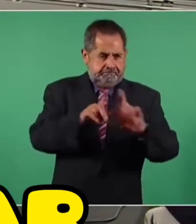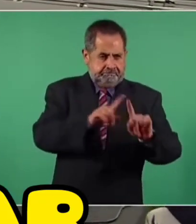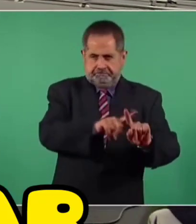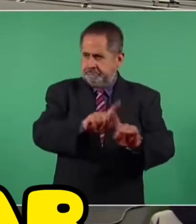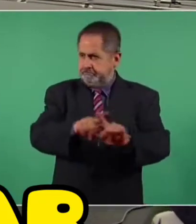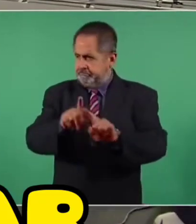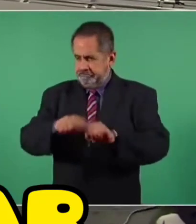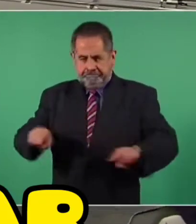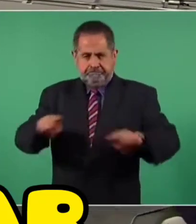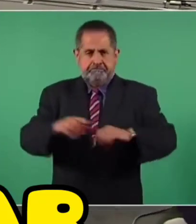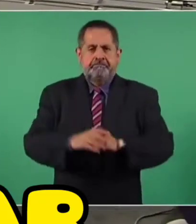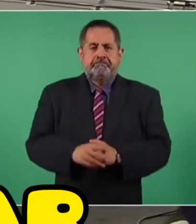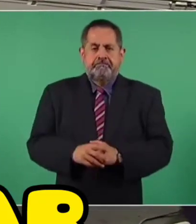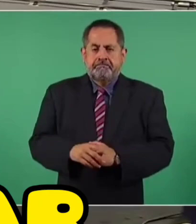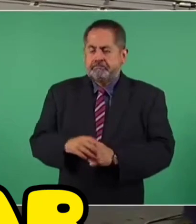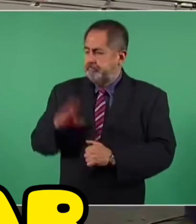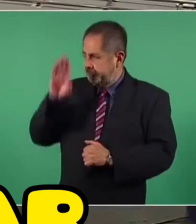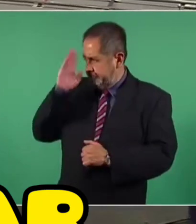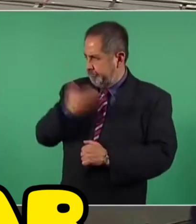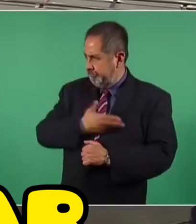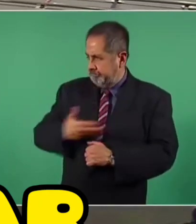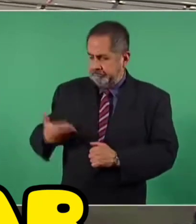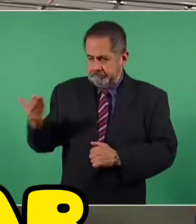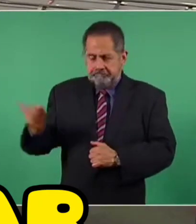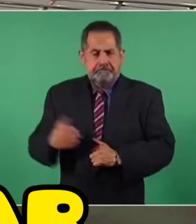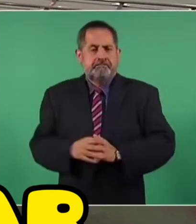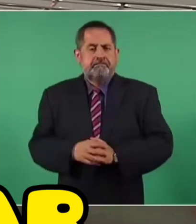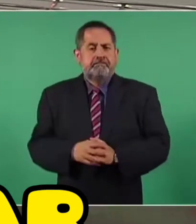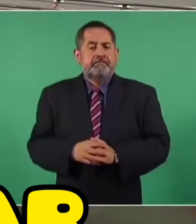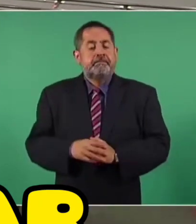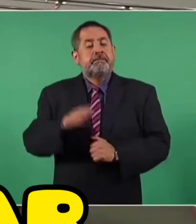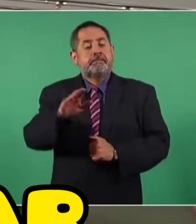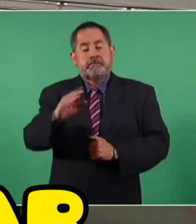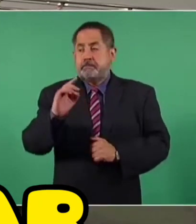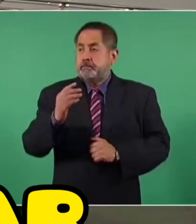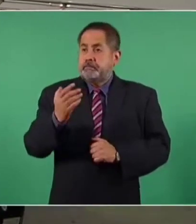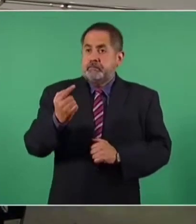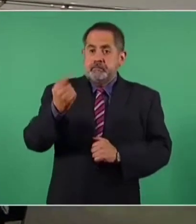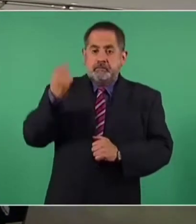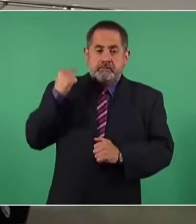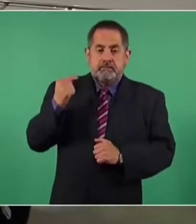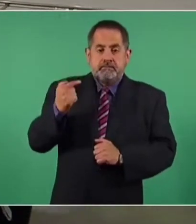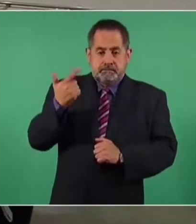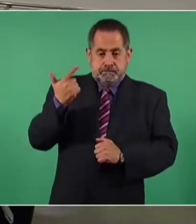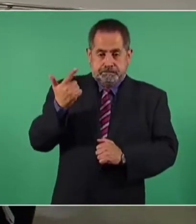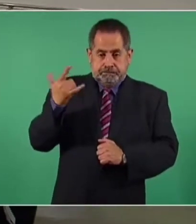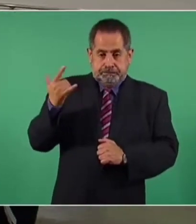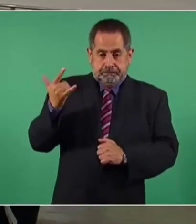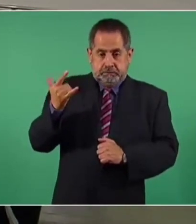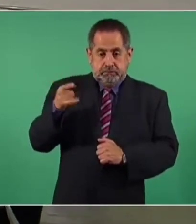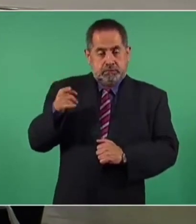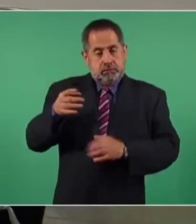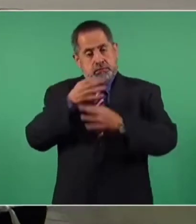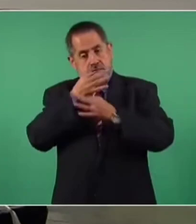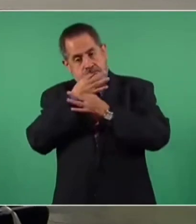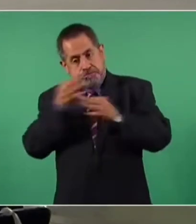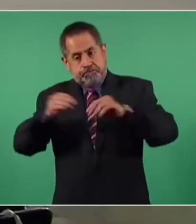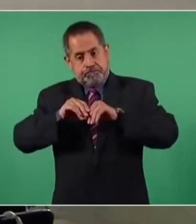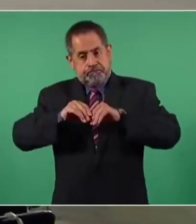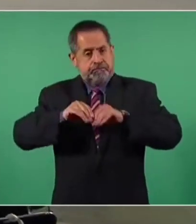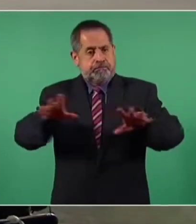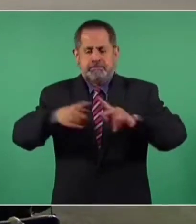Señor Presidente de la República, el pasado 7 de julio anunció usted el arranque de